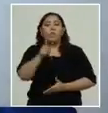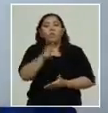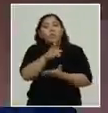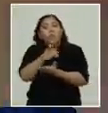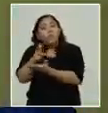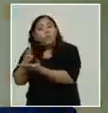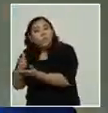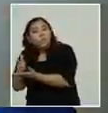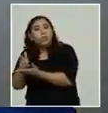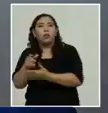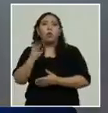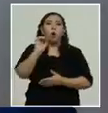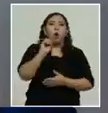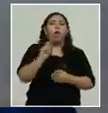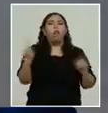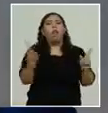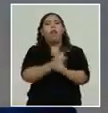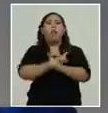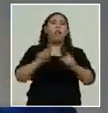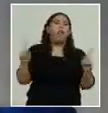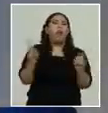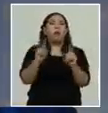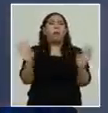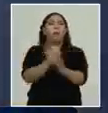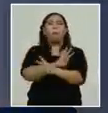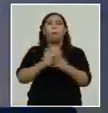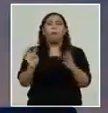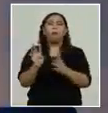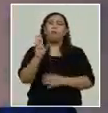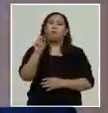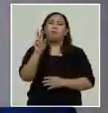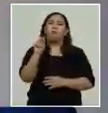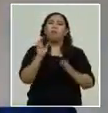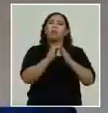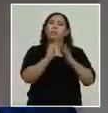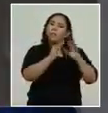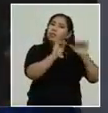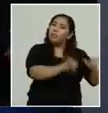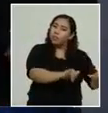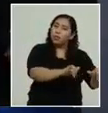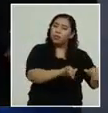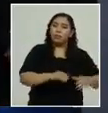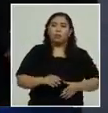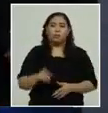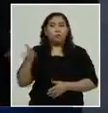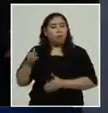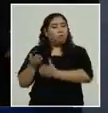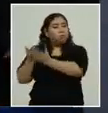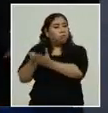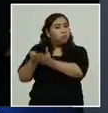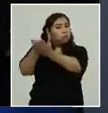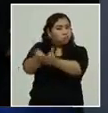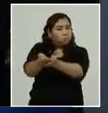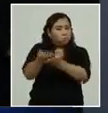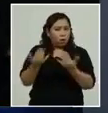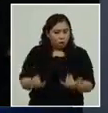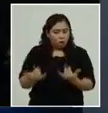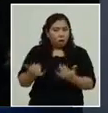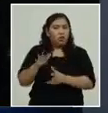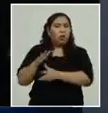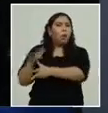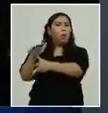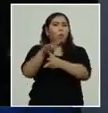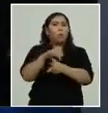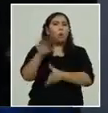estas lanchas. Tenemos ocho helicópteros trabajando. De esos ocho